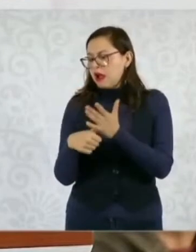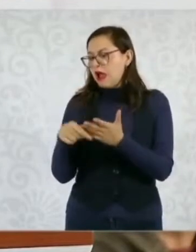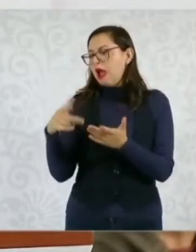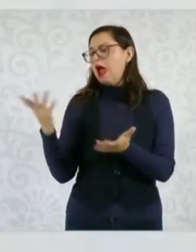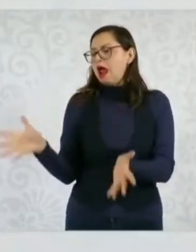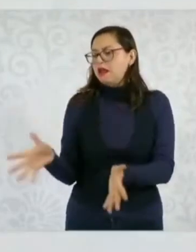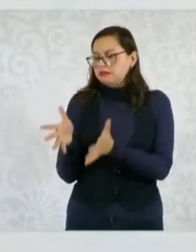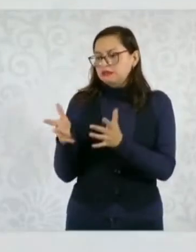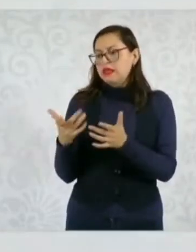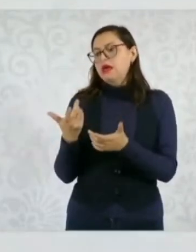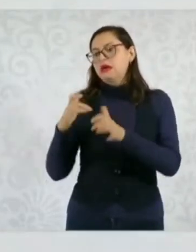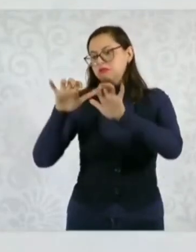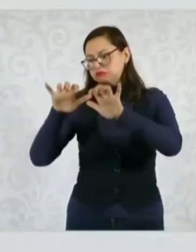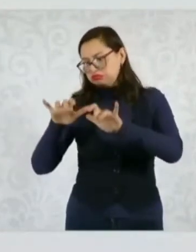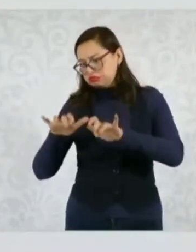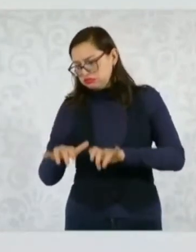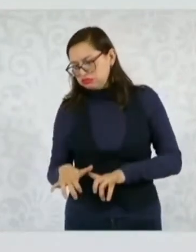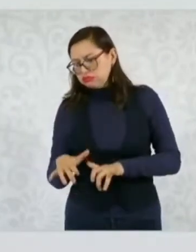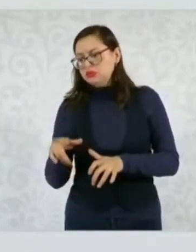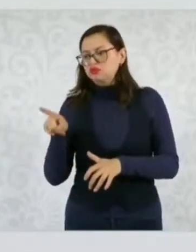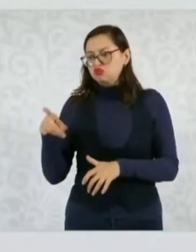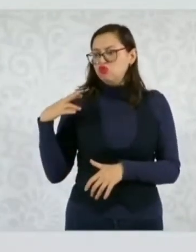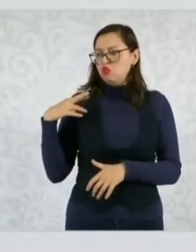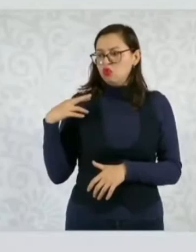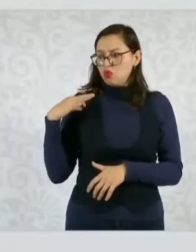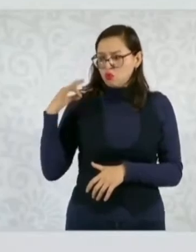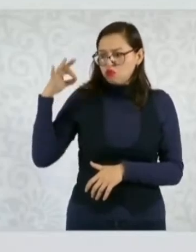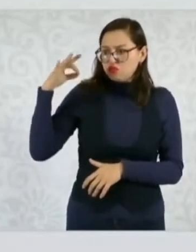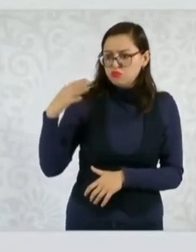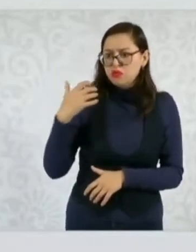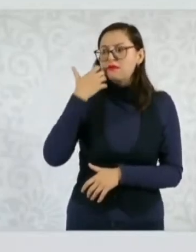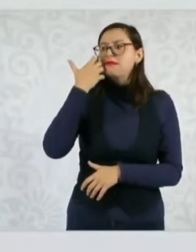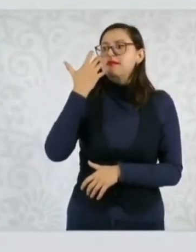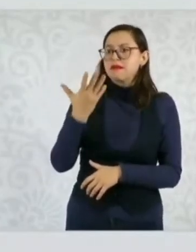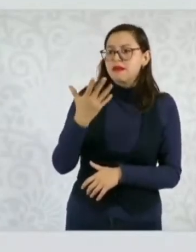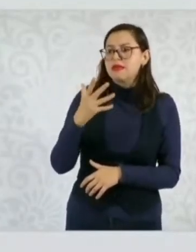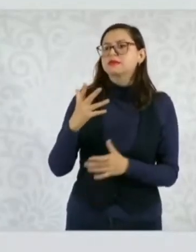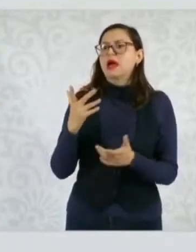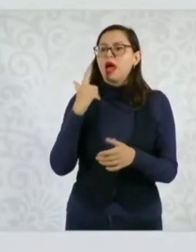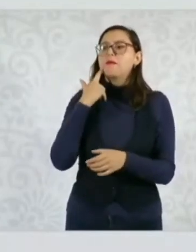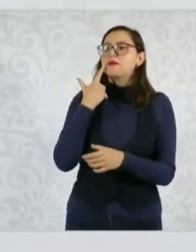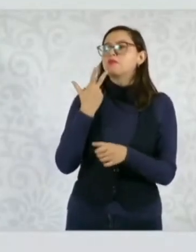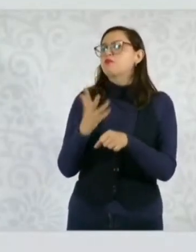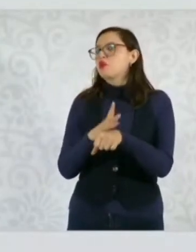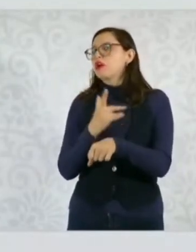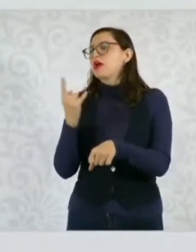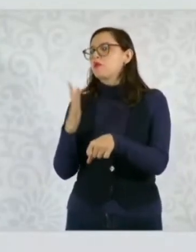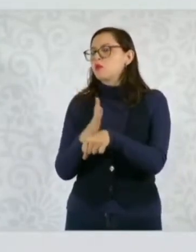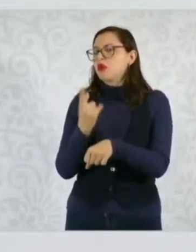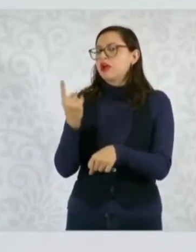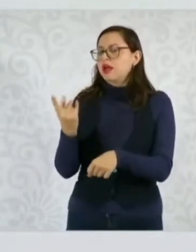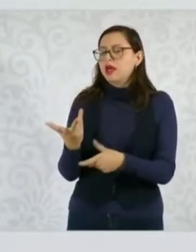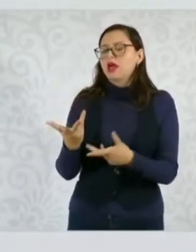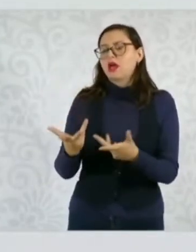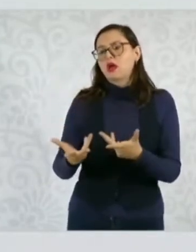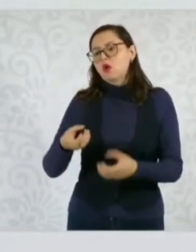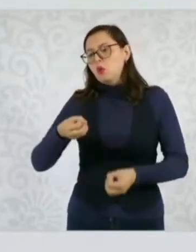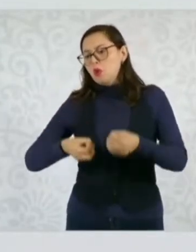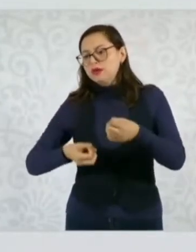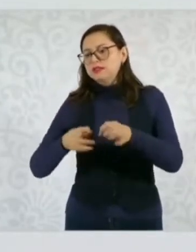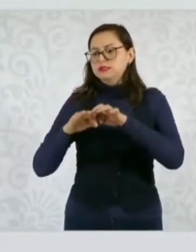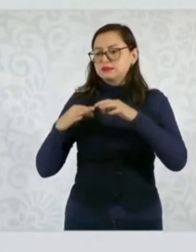ensayo que tienen que escribirse, de por qué se quiere acceder a un espacio, sea juez, sea